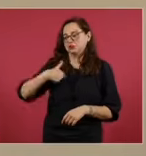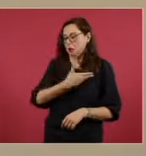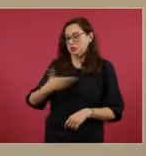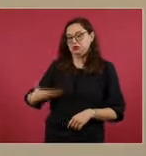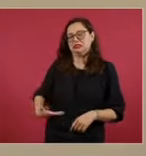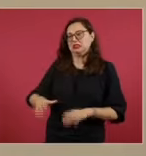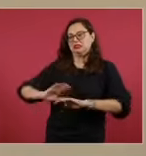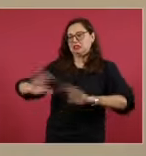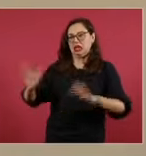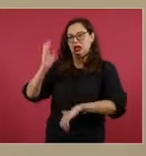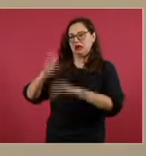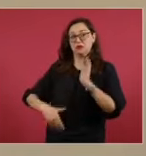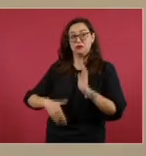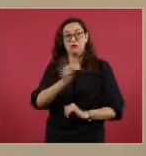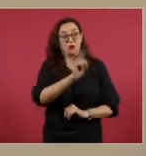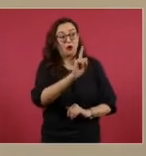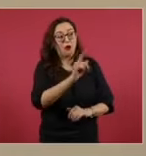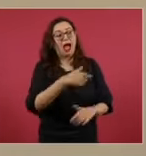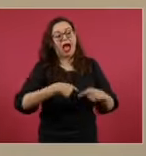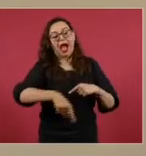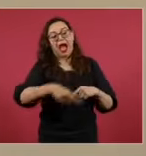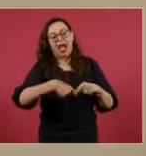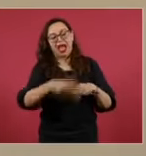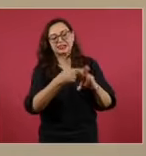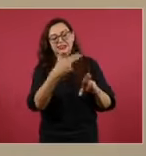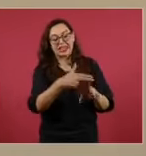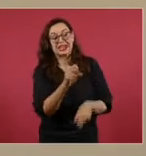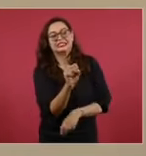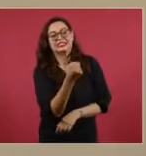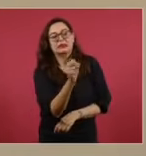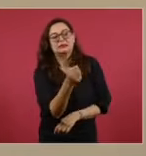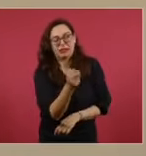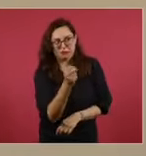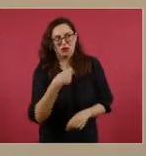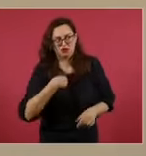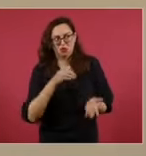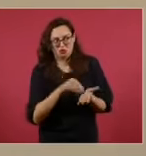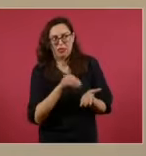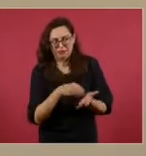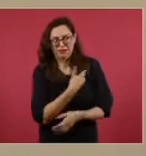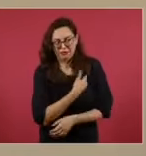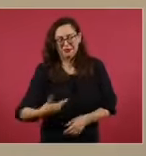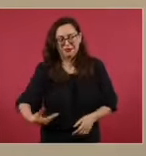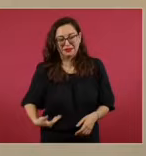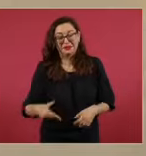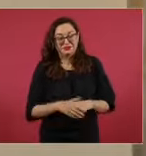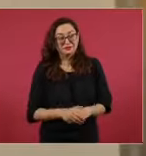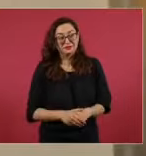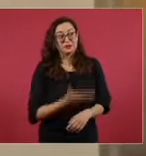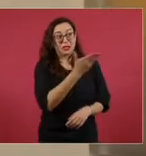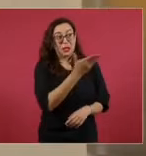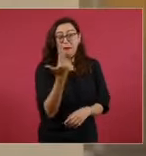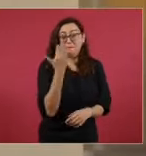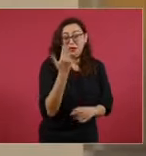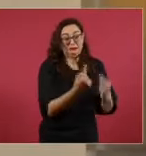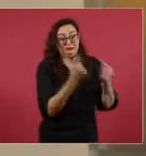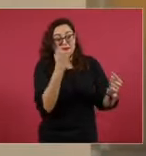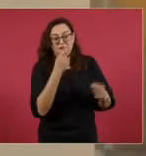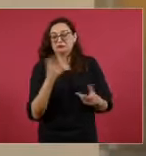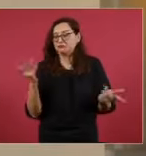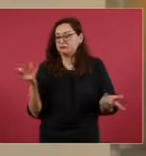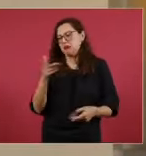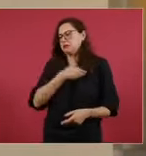finales de septiembre. Le aclaro, porque hace unos días comentó que ya me había retirado. Por favor,